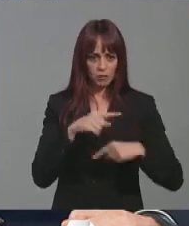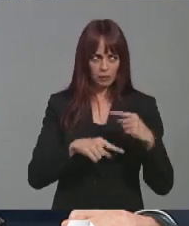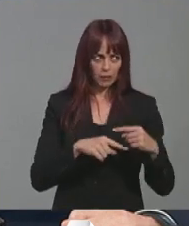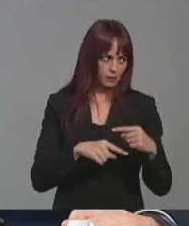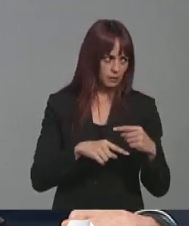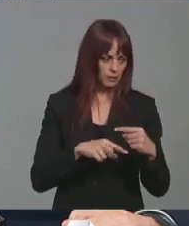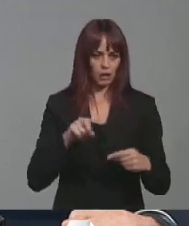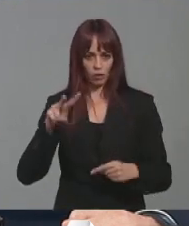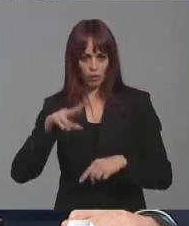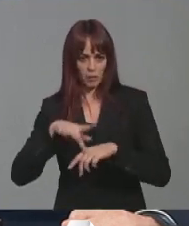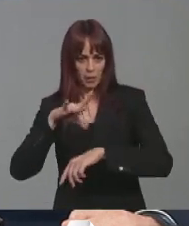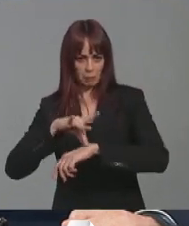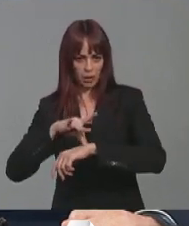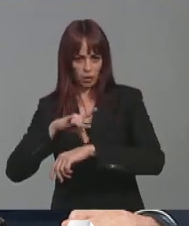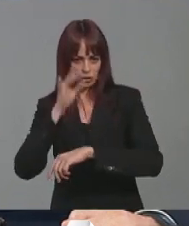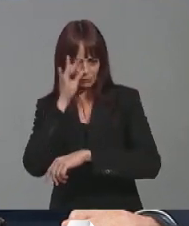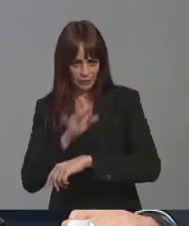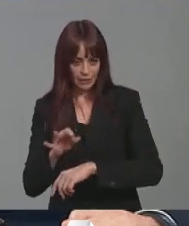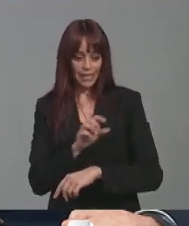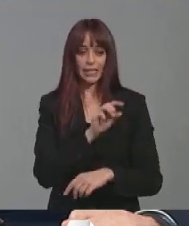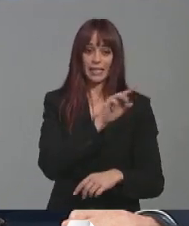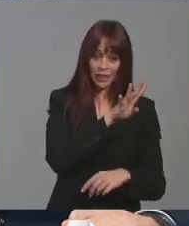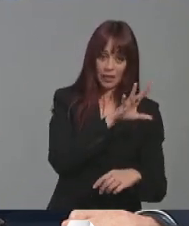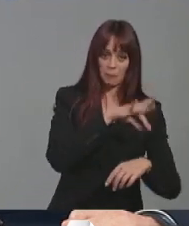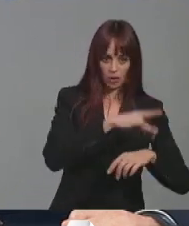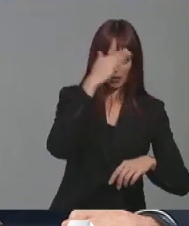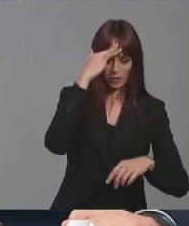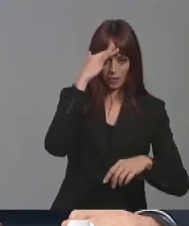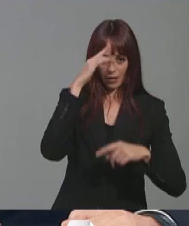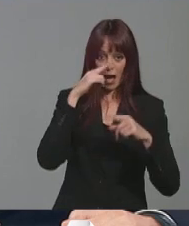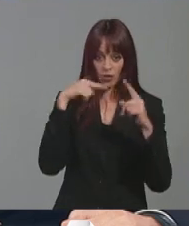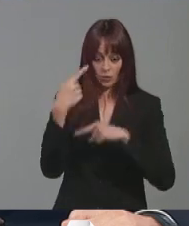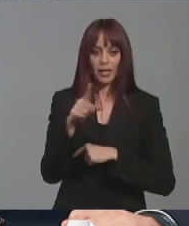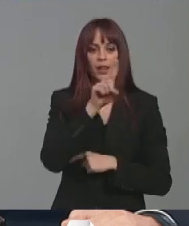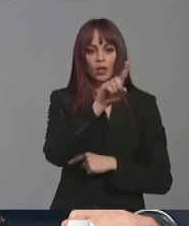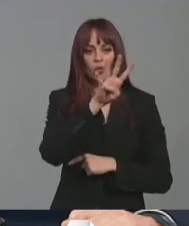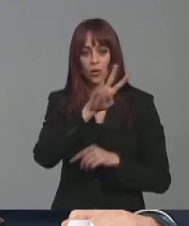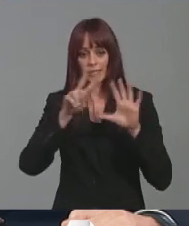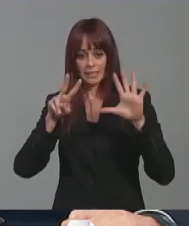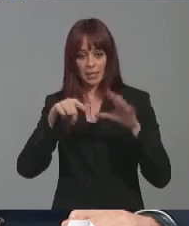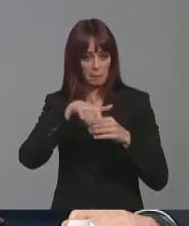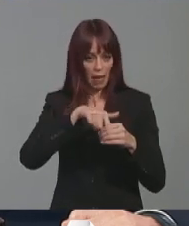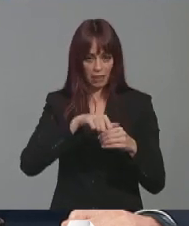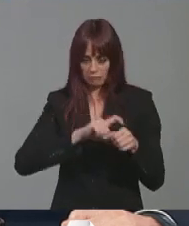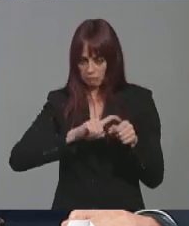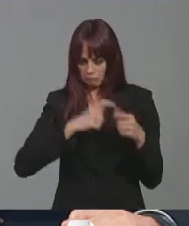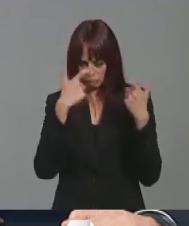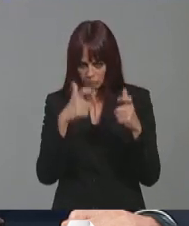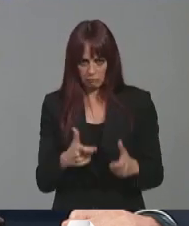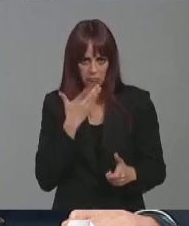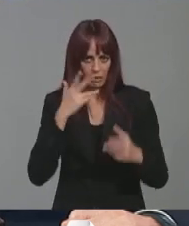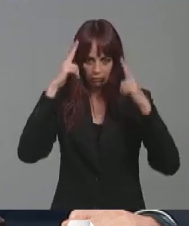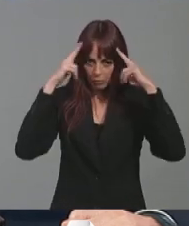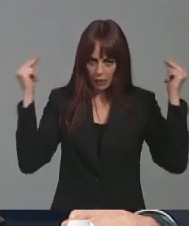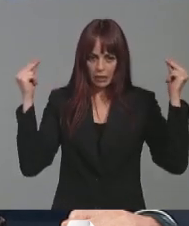pediatría y en el año 2024 está previsto 147 plazas de todas las categorías, pues hablamos de enfermería,